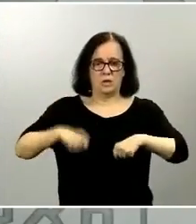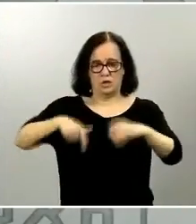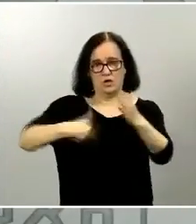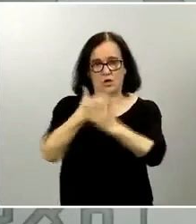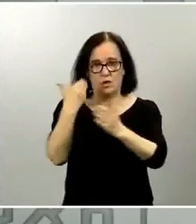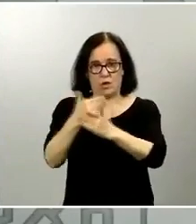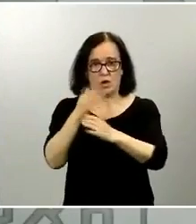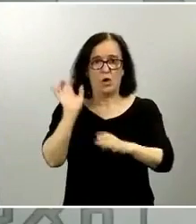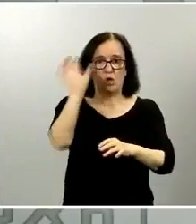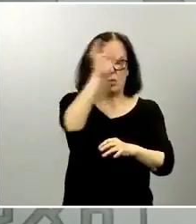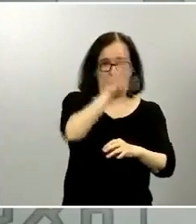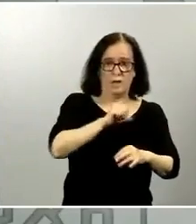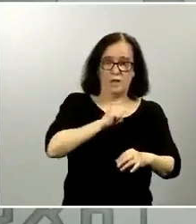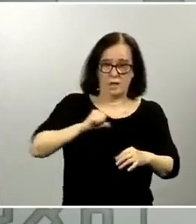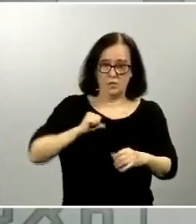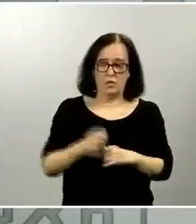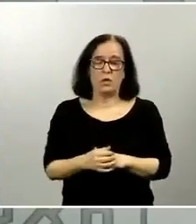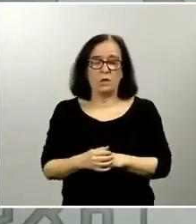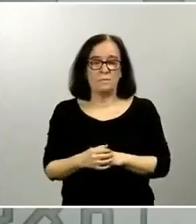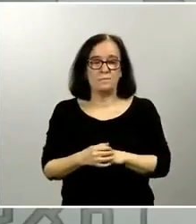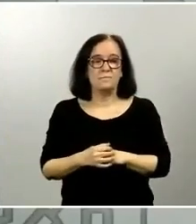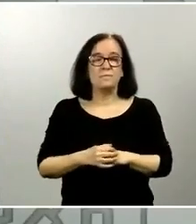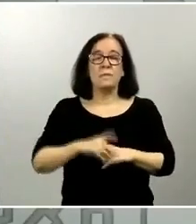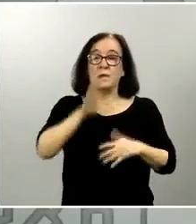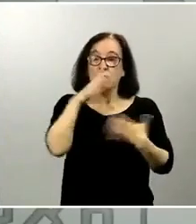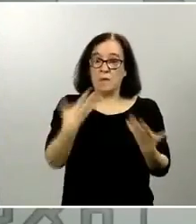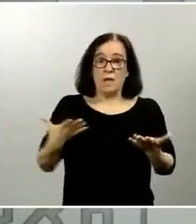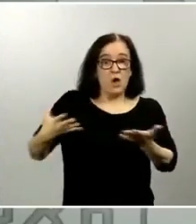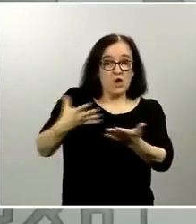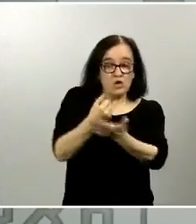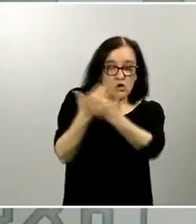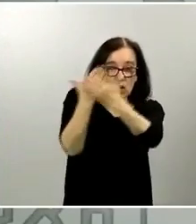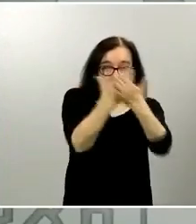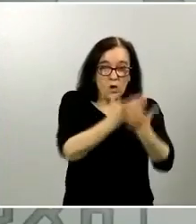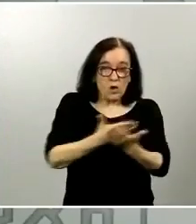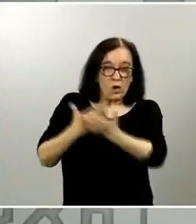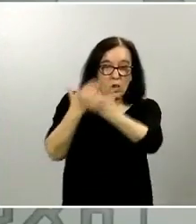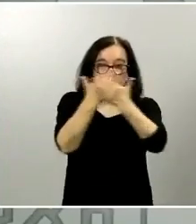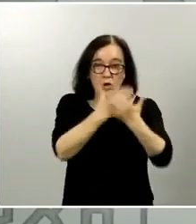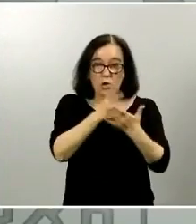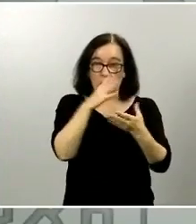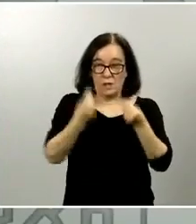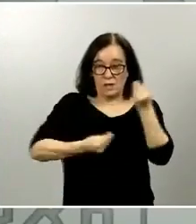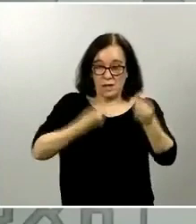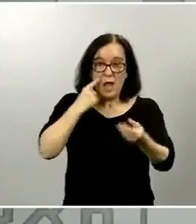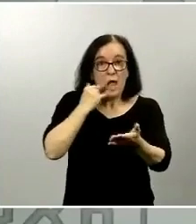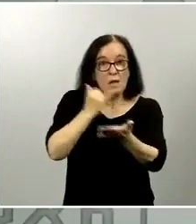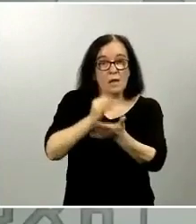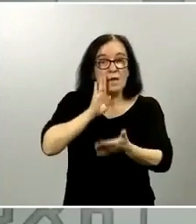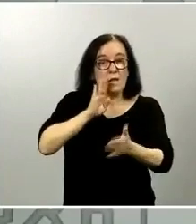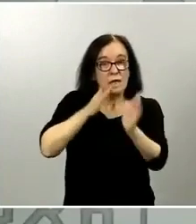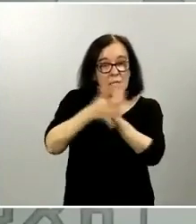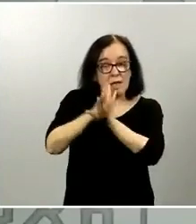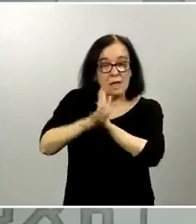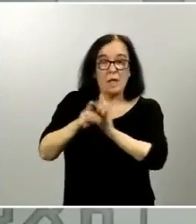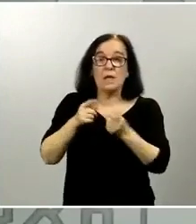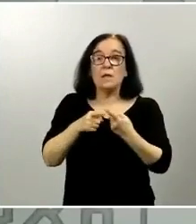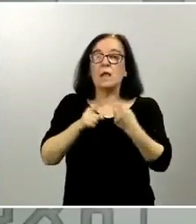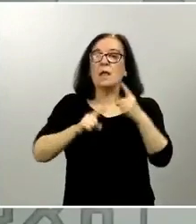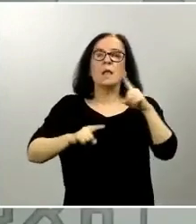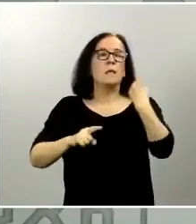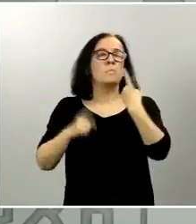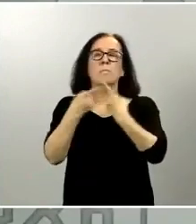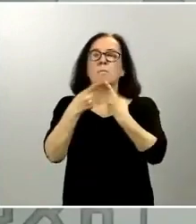comunidades autónomas además de para todos estos estudios de seroprevalencia que ya hemos comentado el principal